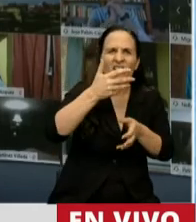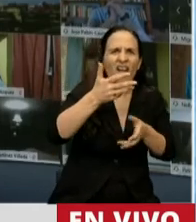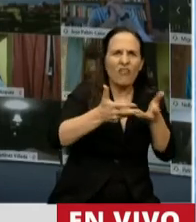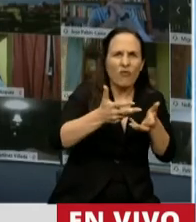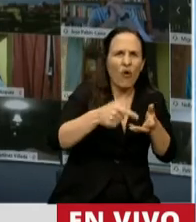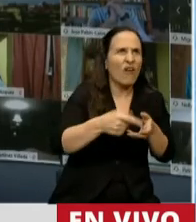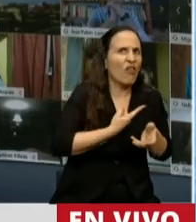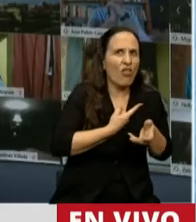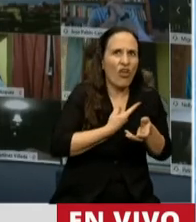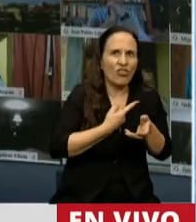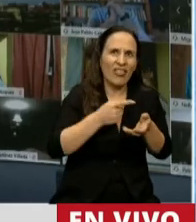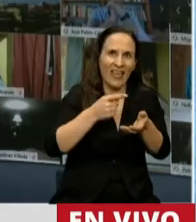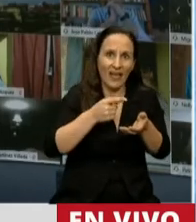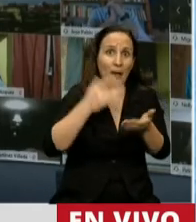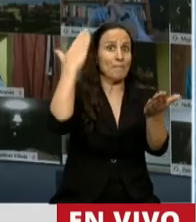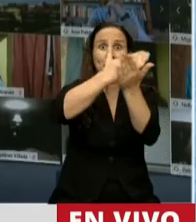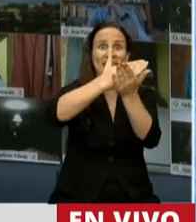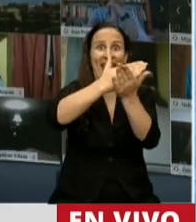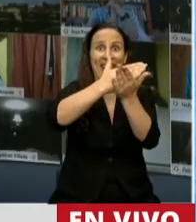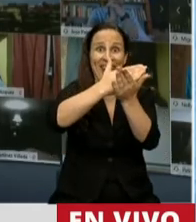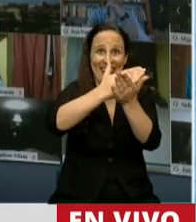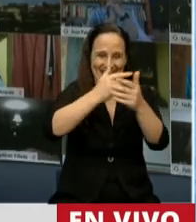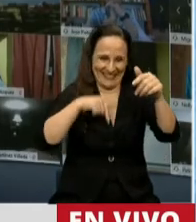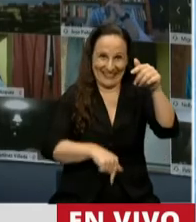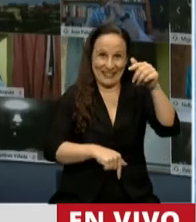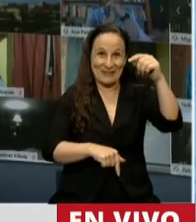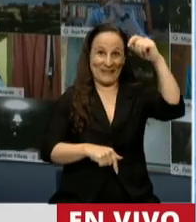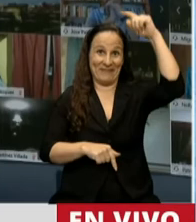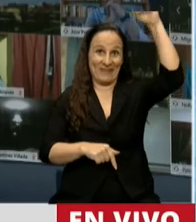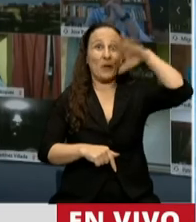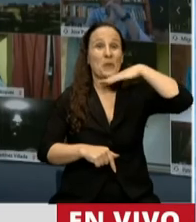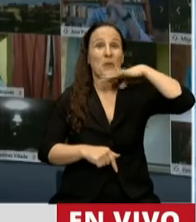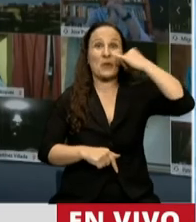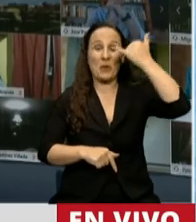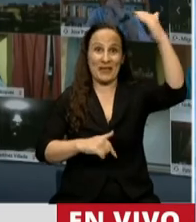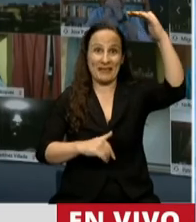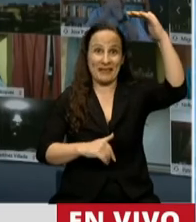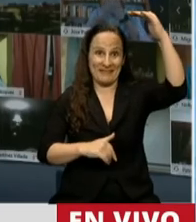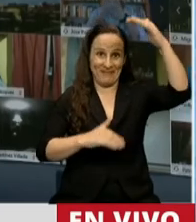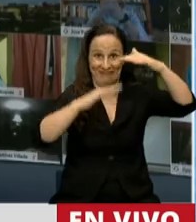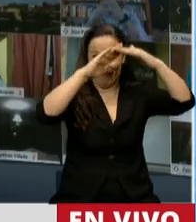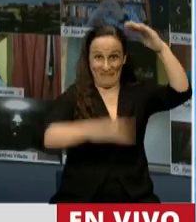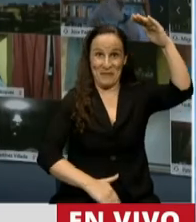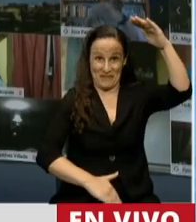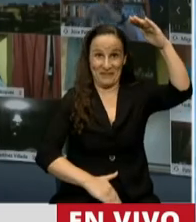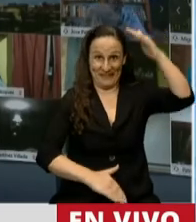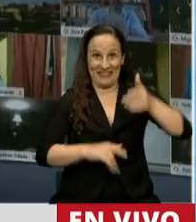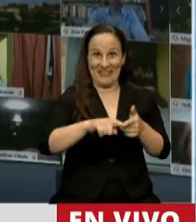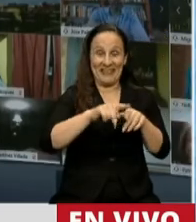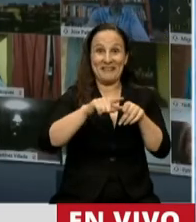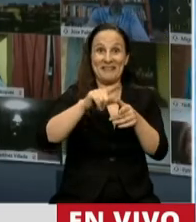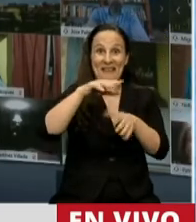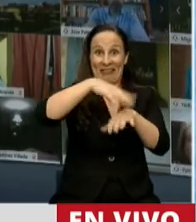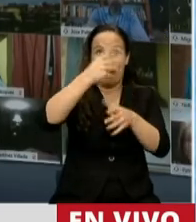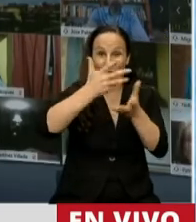territorio argentino, si partimos del polo sur a la que acá. Y para cerrar, celebro estar votando dos